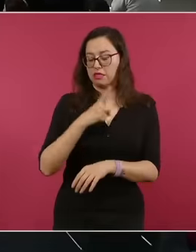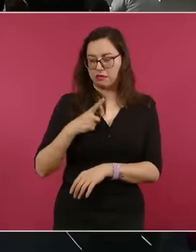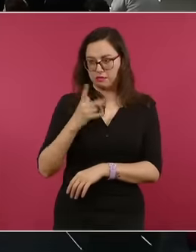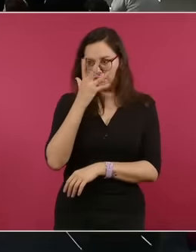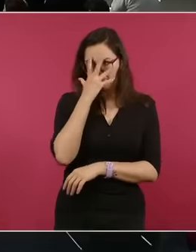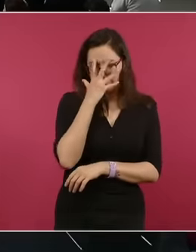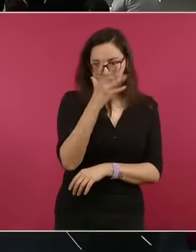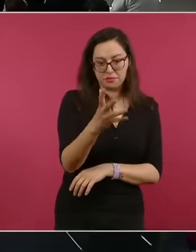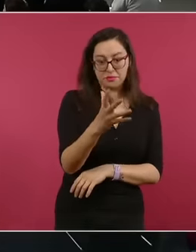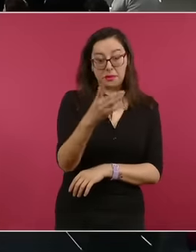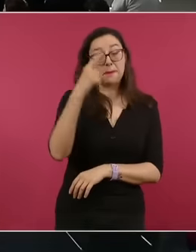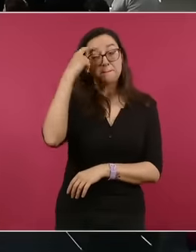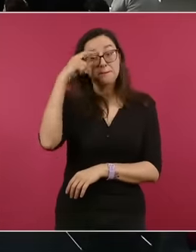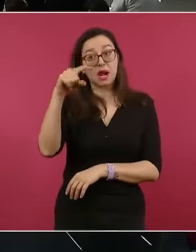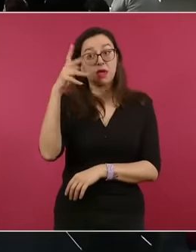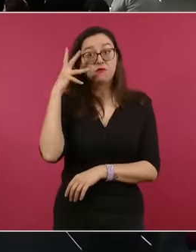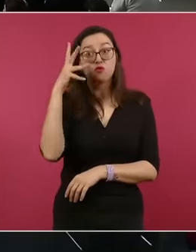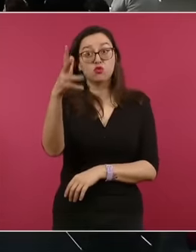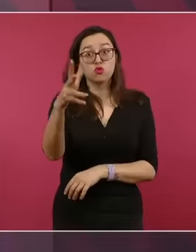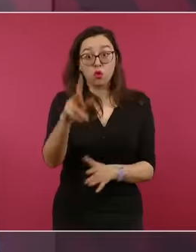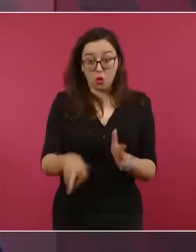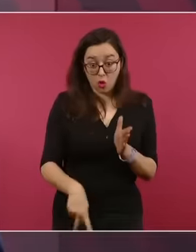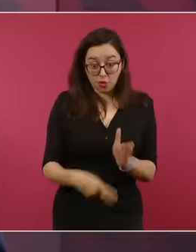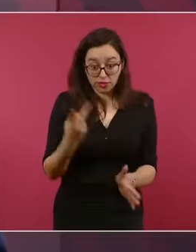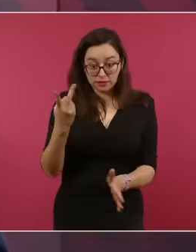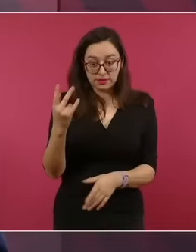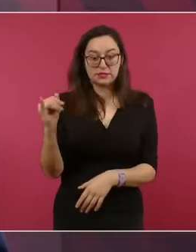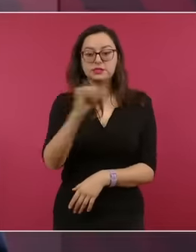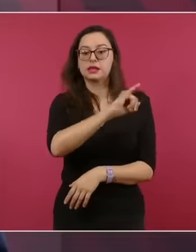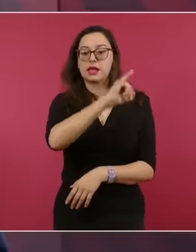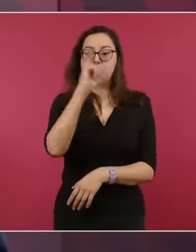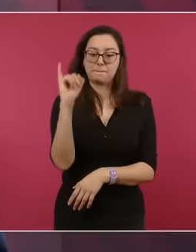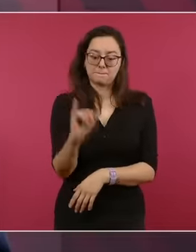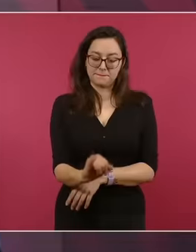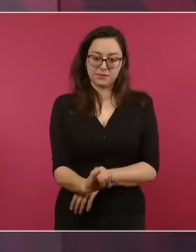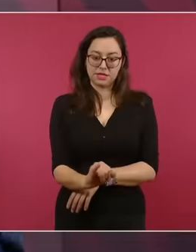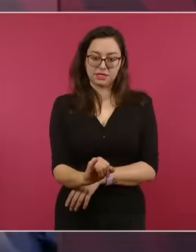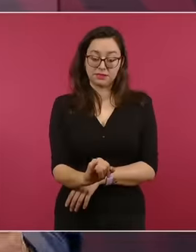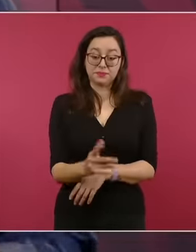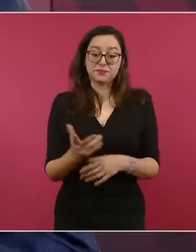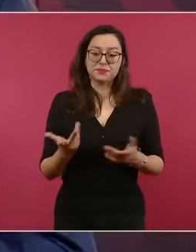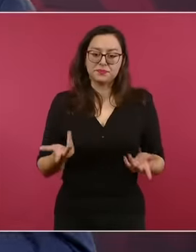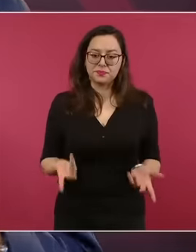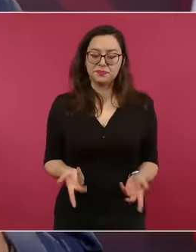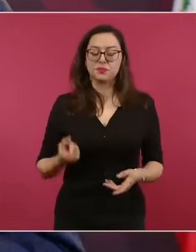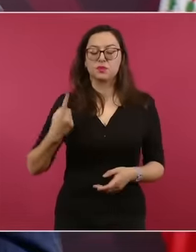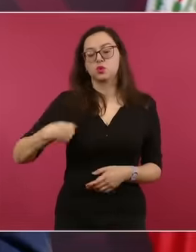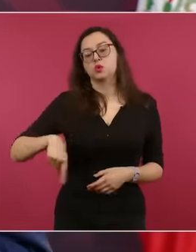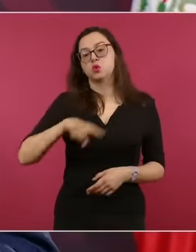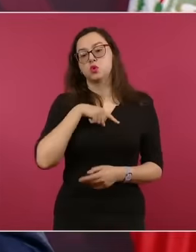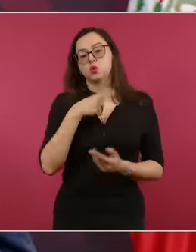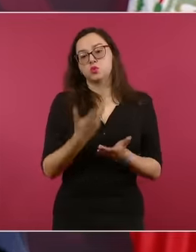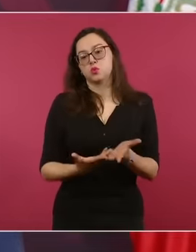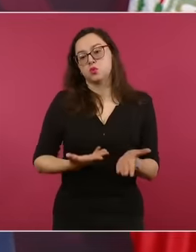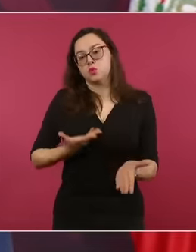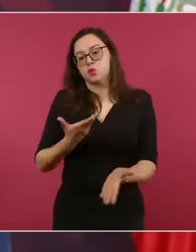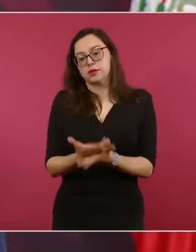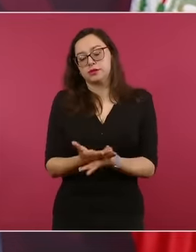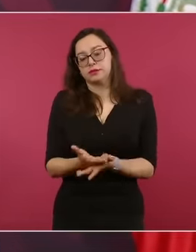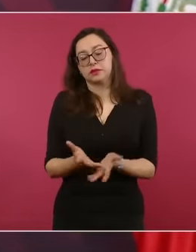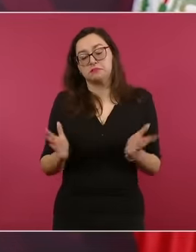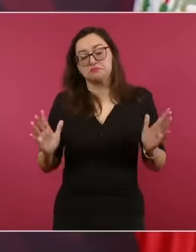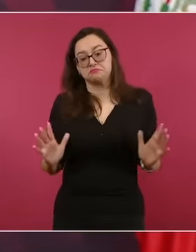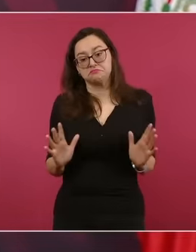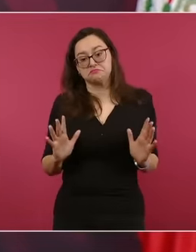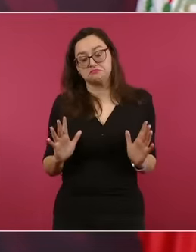ojalá y se logre, porque sería como una